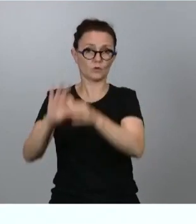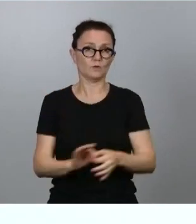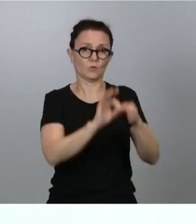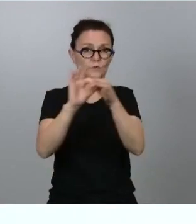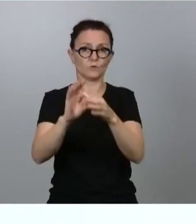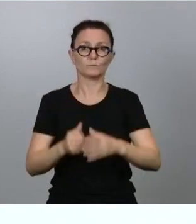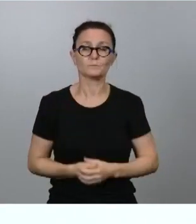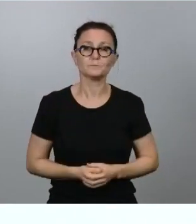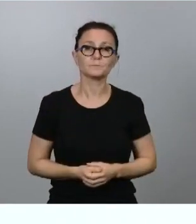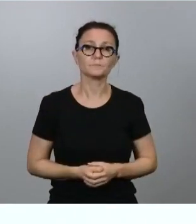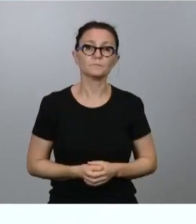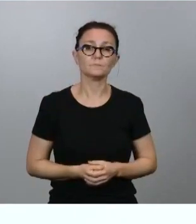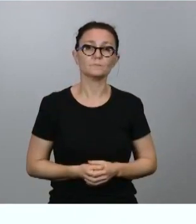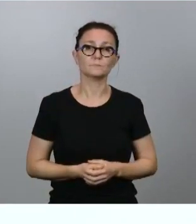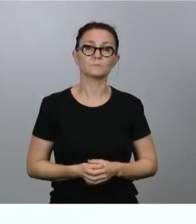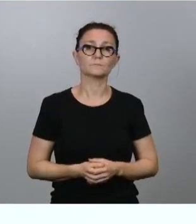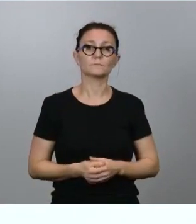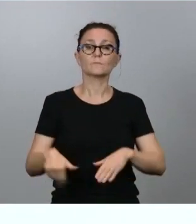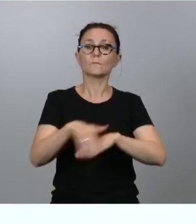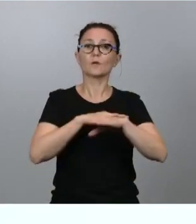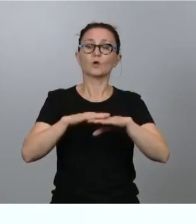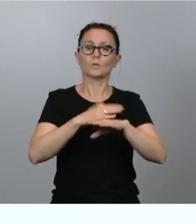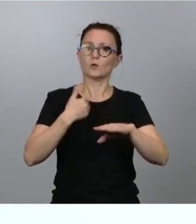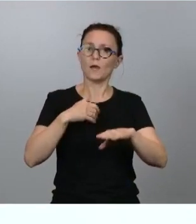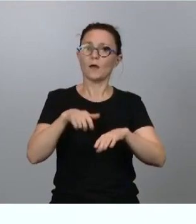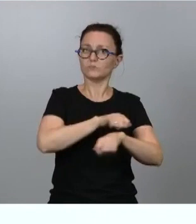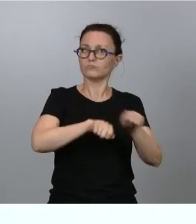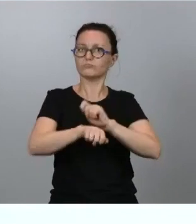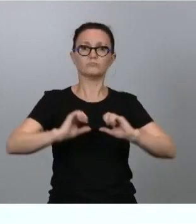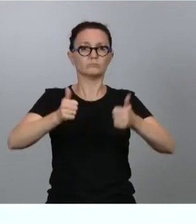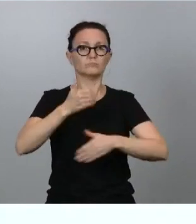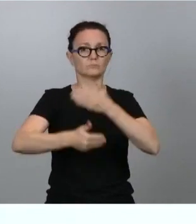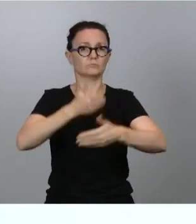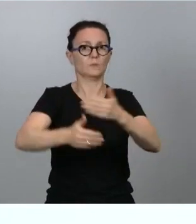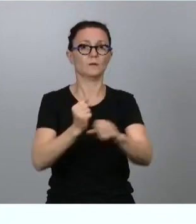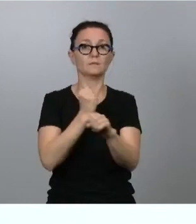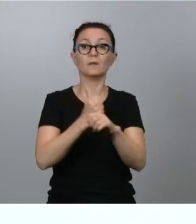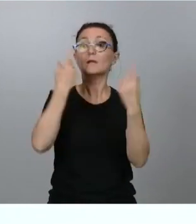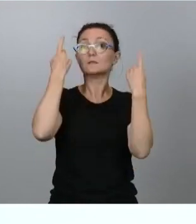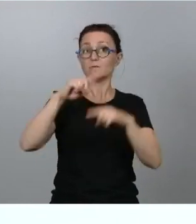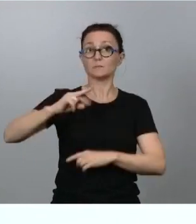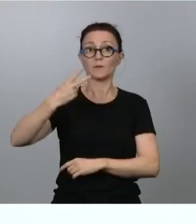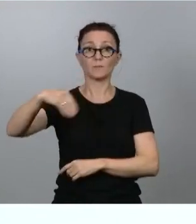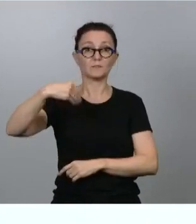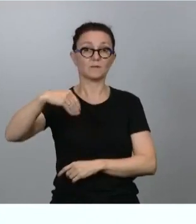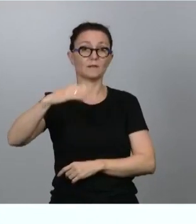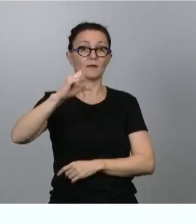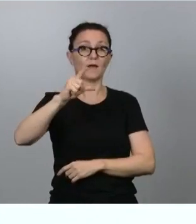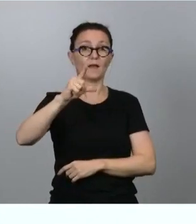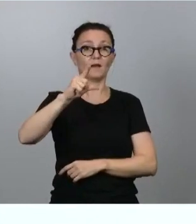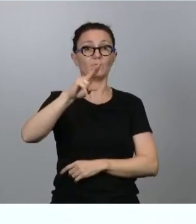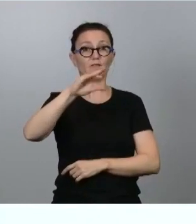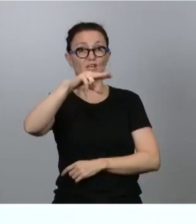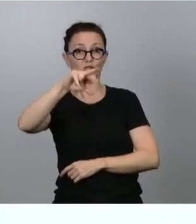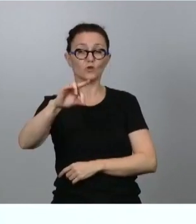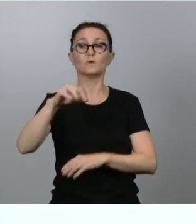El Gobierno está trabajando en ello desde el primer instante. Lo sabéis, la vicepresidenta Calviño, quiero recordarlo, es la ministra